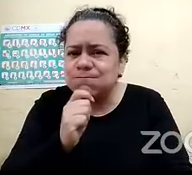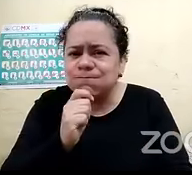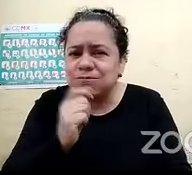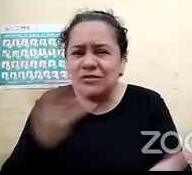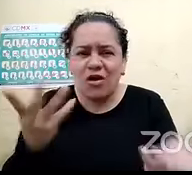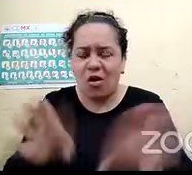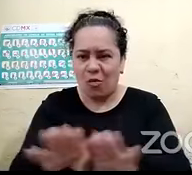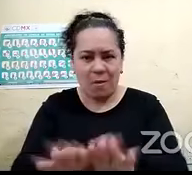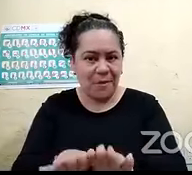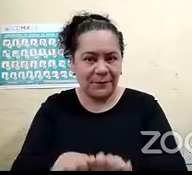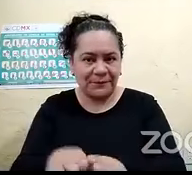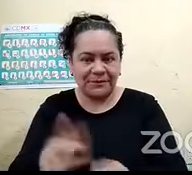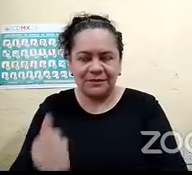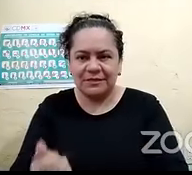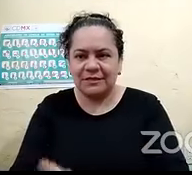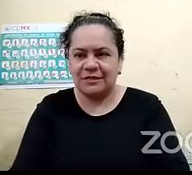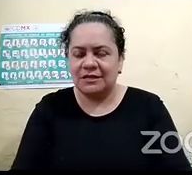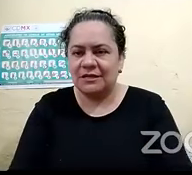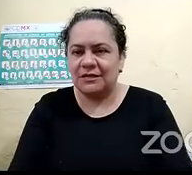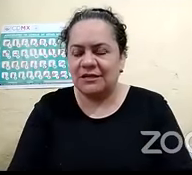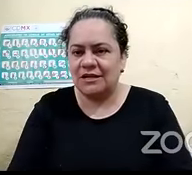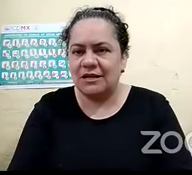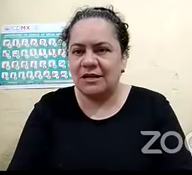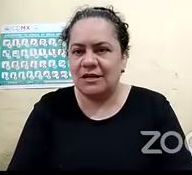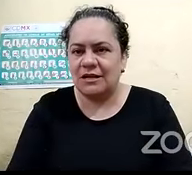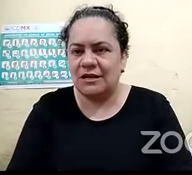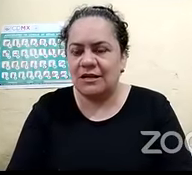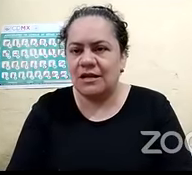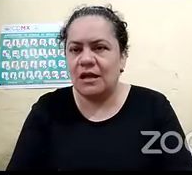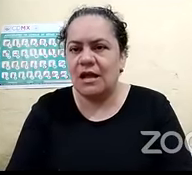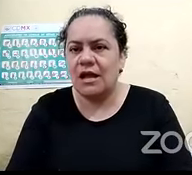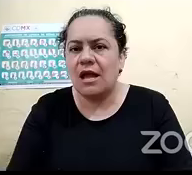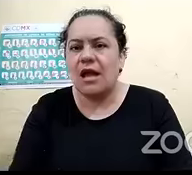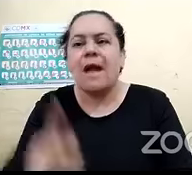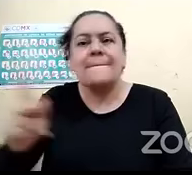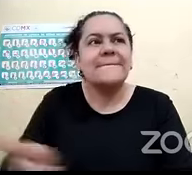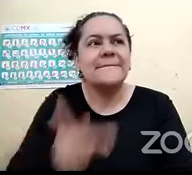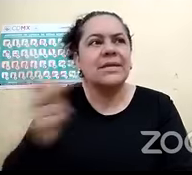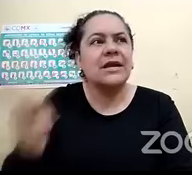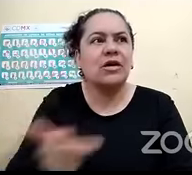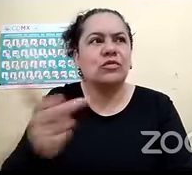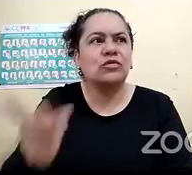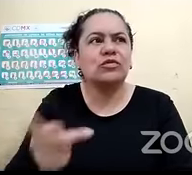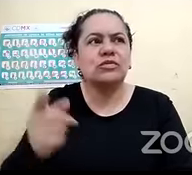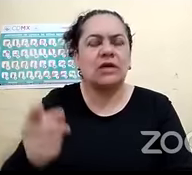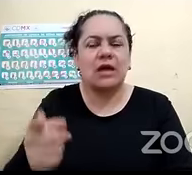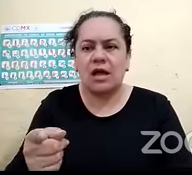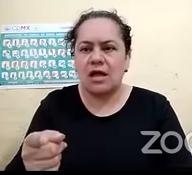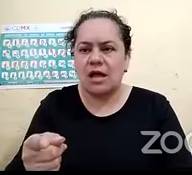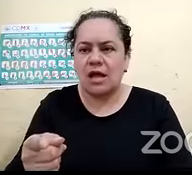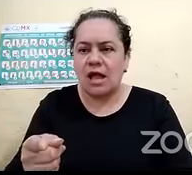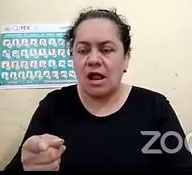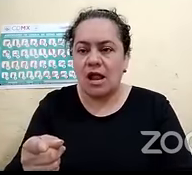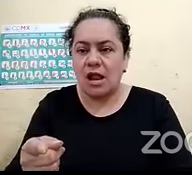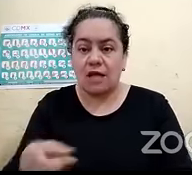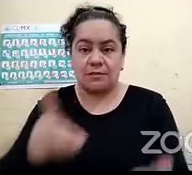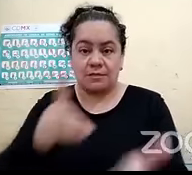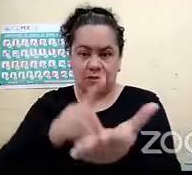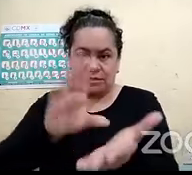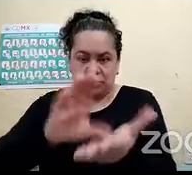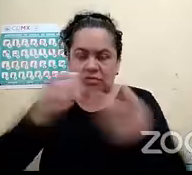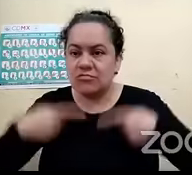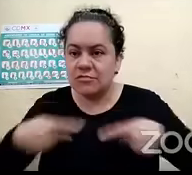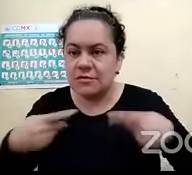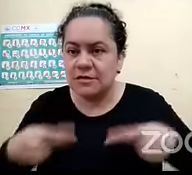nos comenta David Calvores desde Playa del Carmen la norma actual sugiere que las personas con discapacidad en